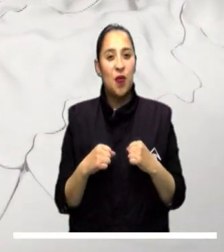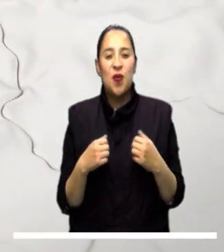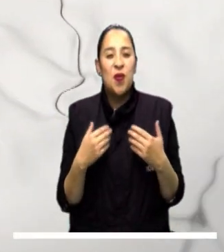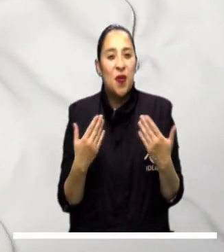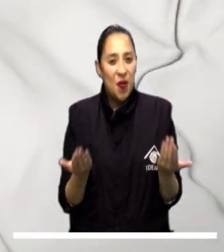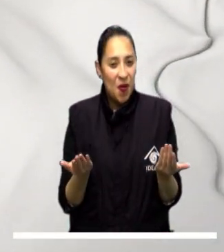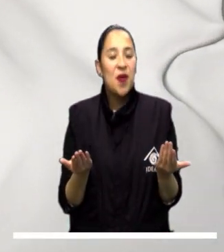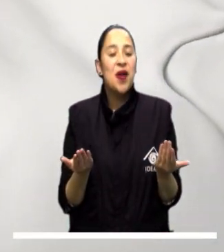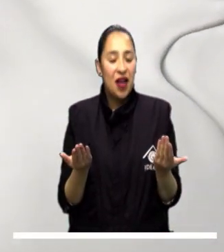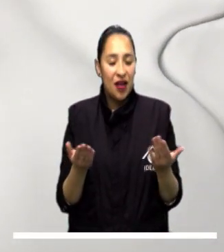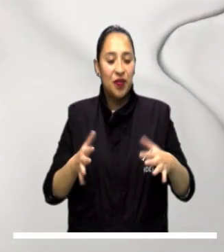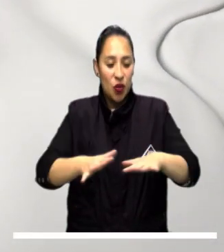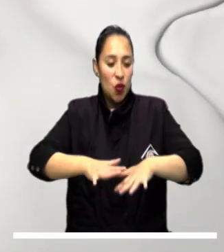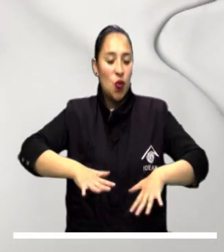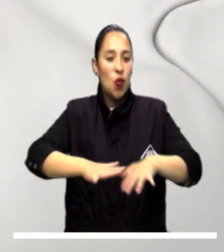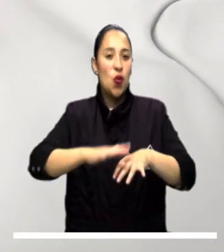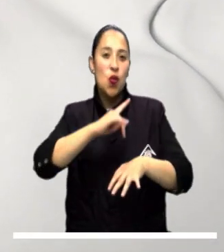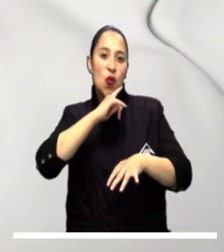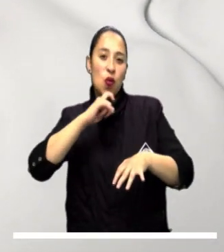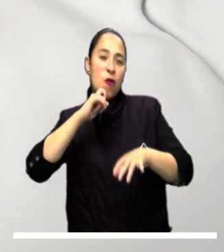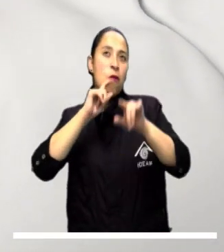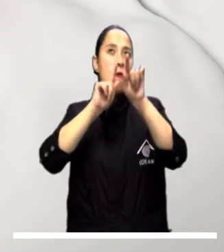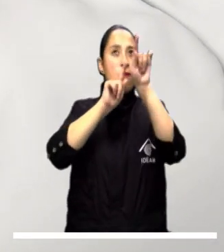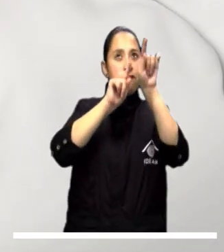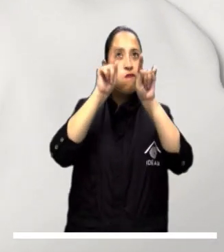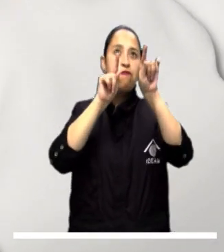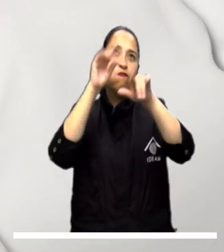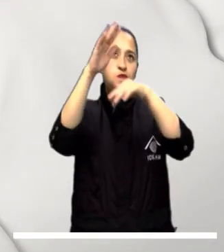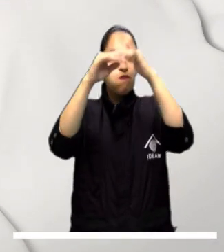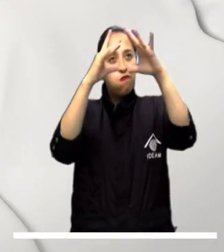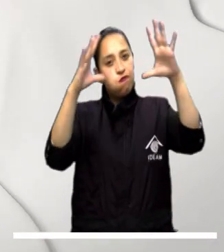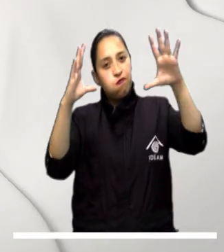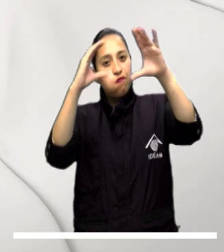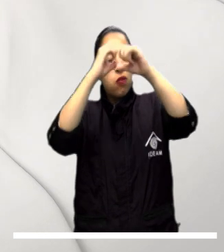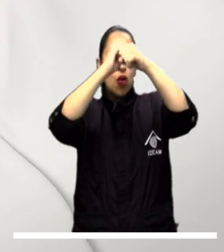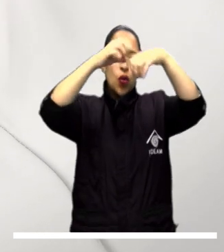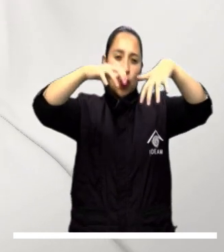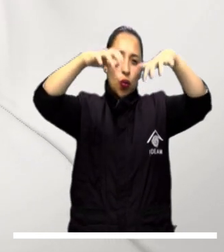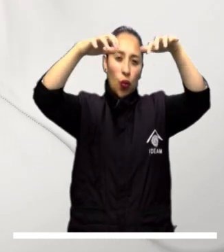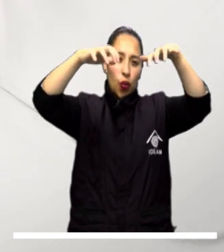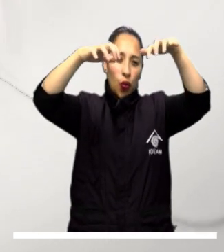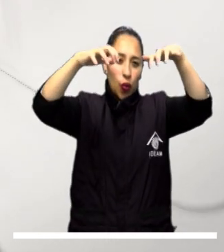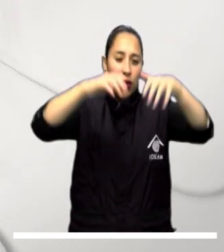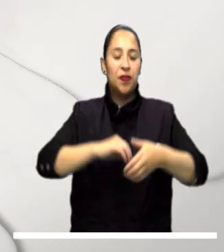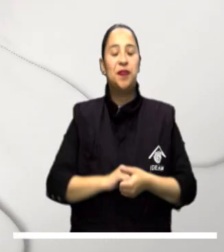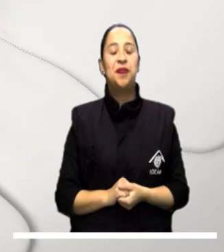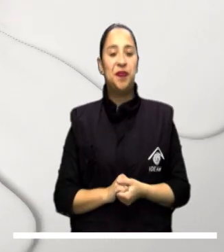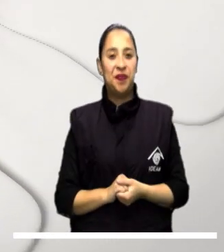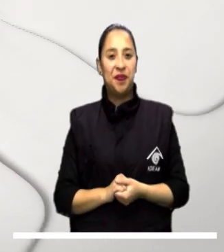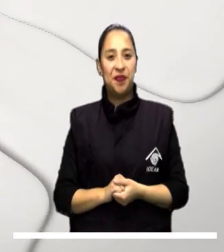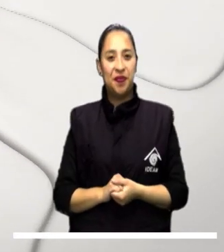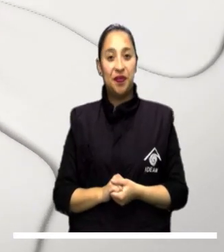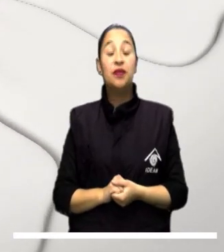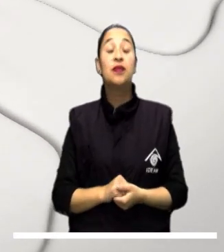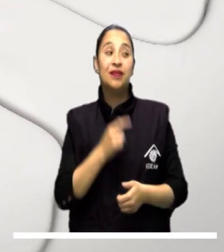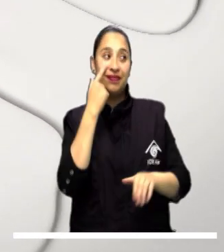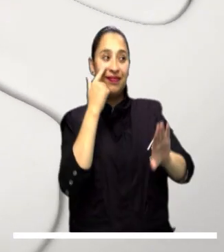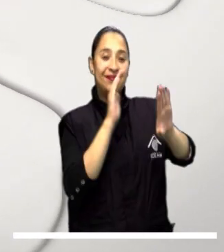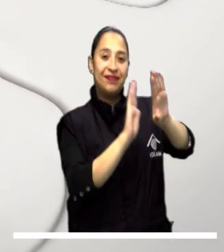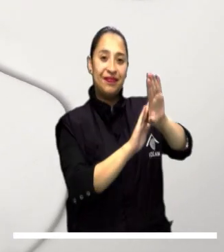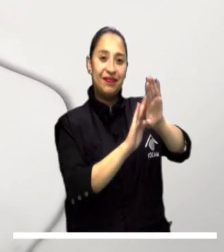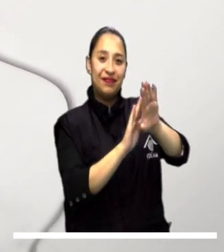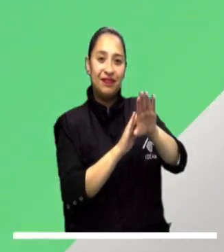En la capital colombiana prevalecerán las condiciones sopas y lluvias menores se pueden presentar sobre el oriente de la capital.